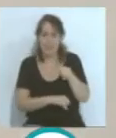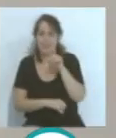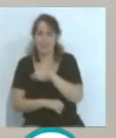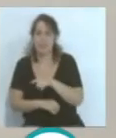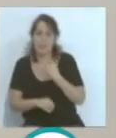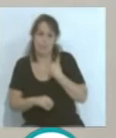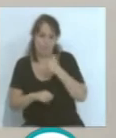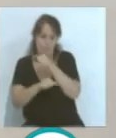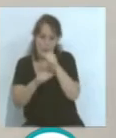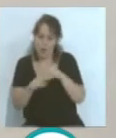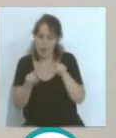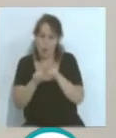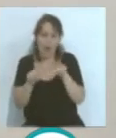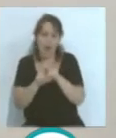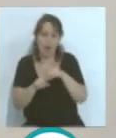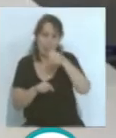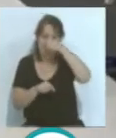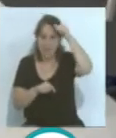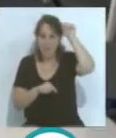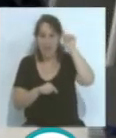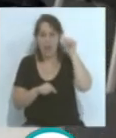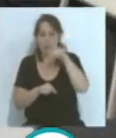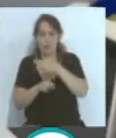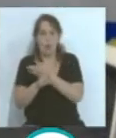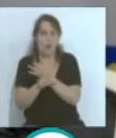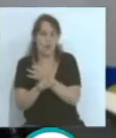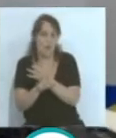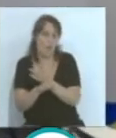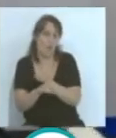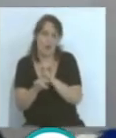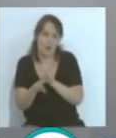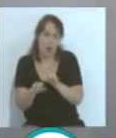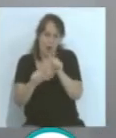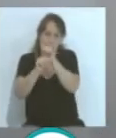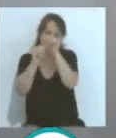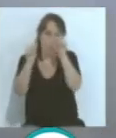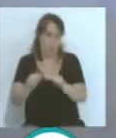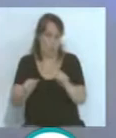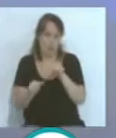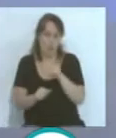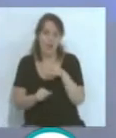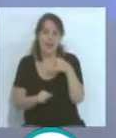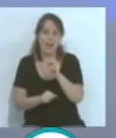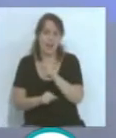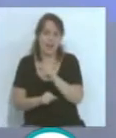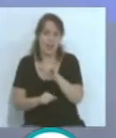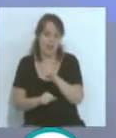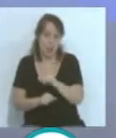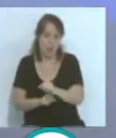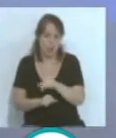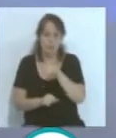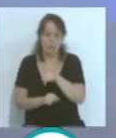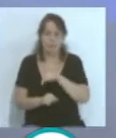Álvaro Cervera, porque para Álvaro Cervera hay un jugador que es John Garrido, que